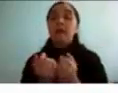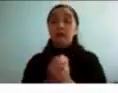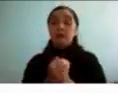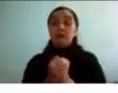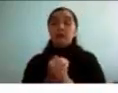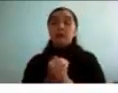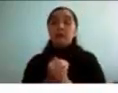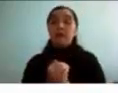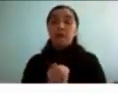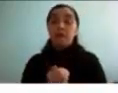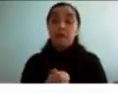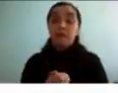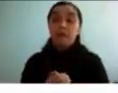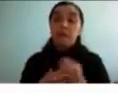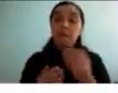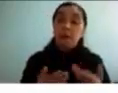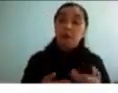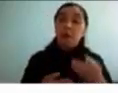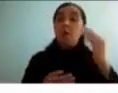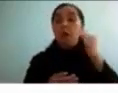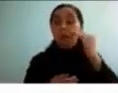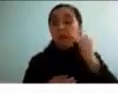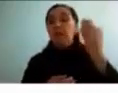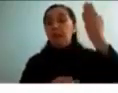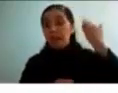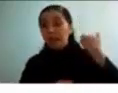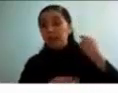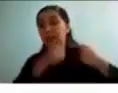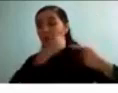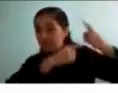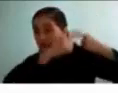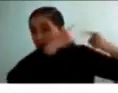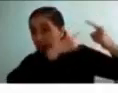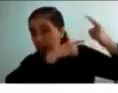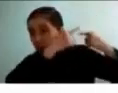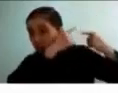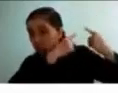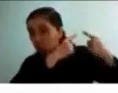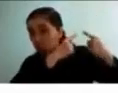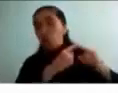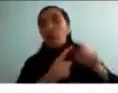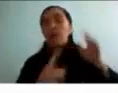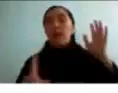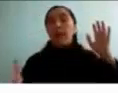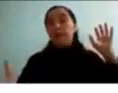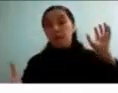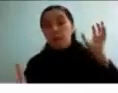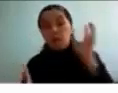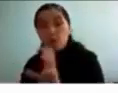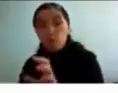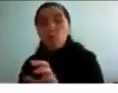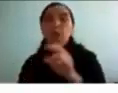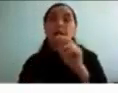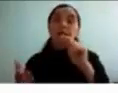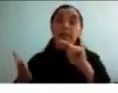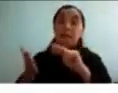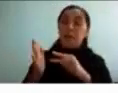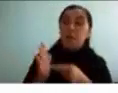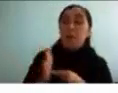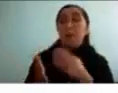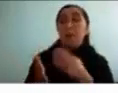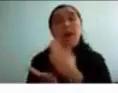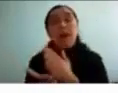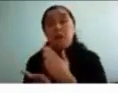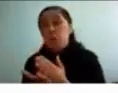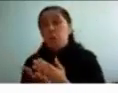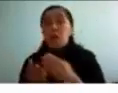traumáticos en la infancia como privación sensorial afectiva bullying patologías negligencia fracaso escolar etcétera que modula